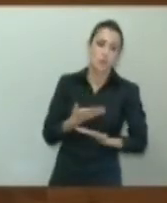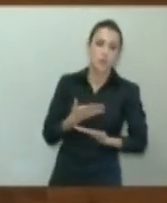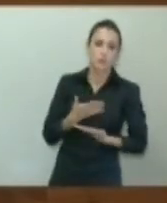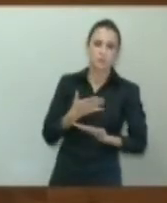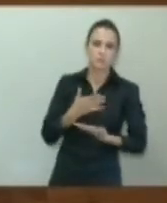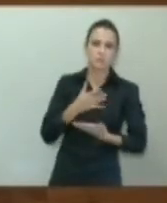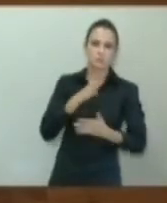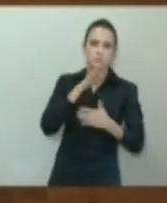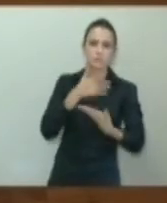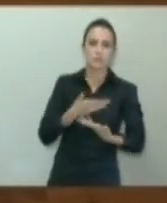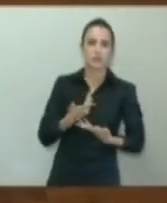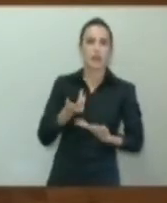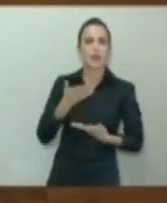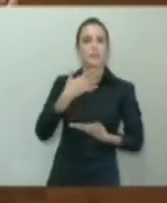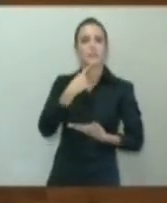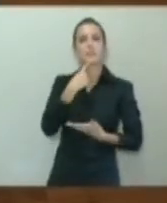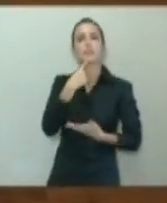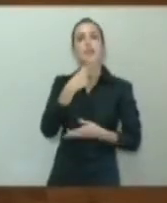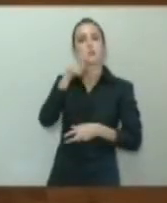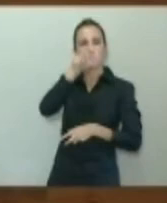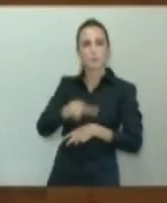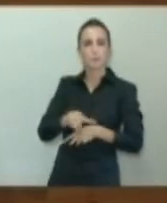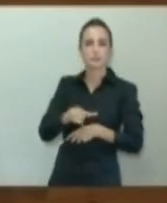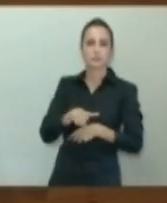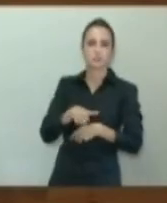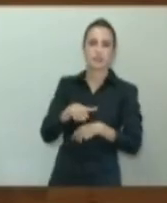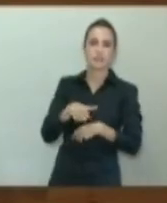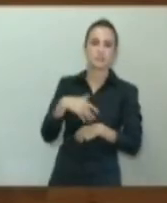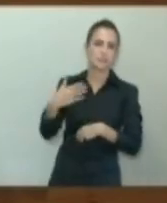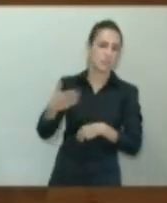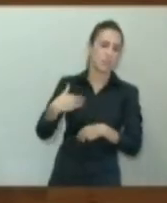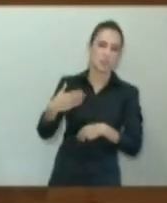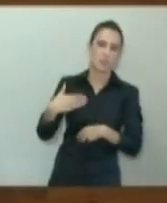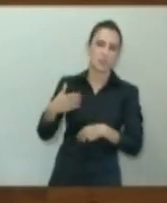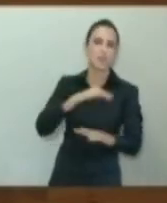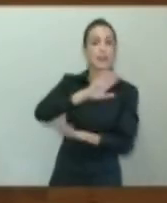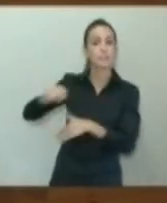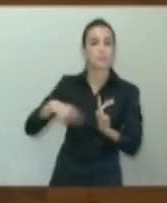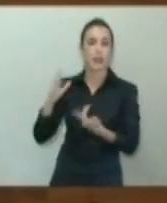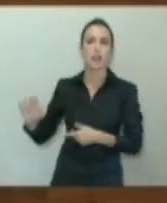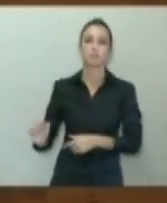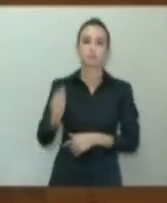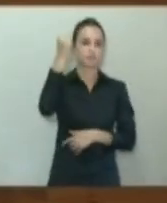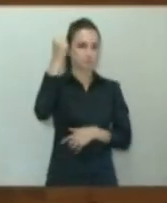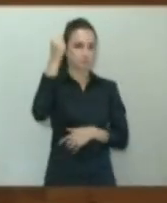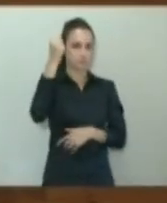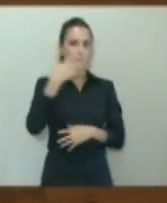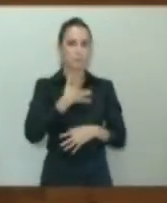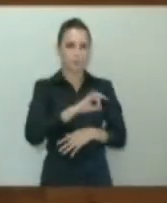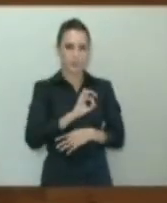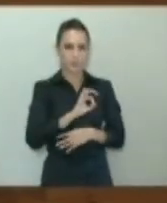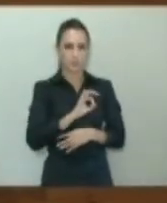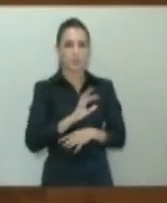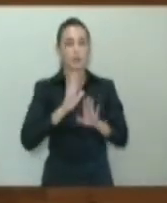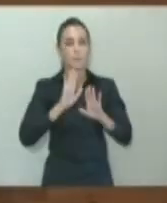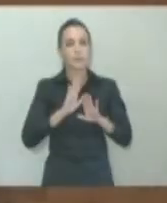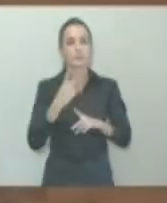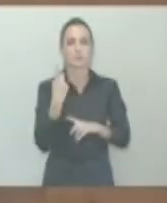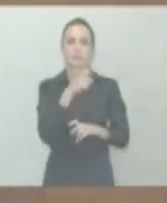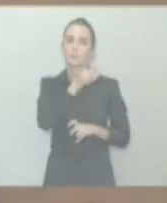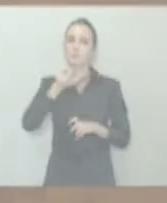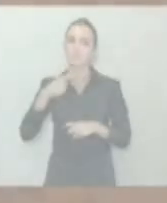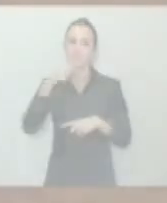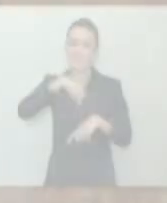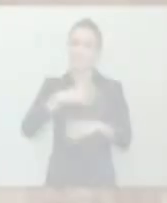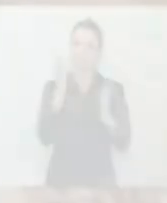ya le digo, de personas de mal vivir, puedan convertirse finalmente en héroes. Pero, para eso, ya digo, hace falta un material humano que no sé si disponemos de